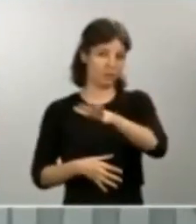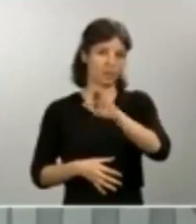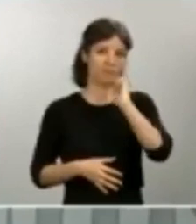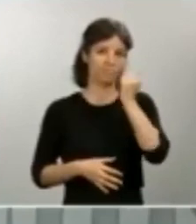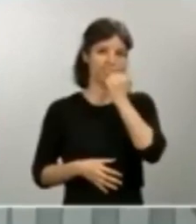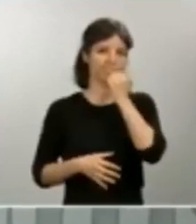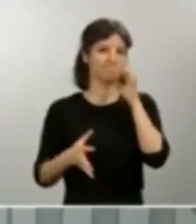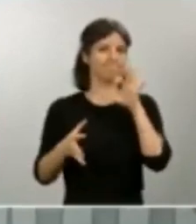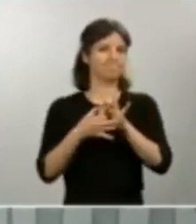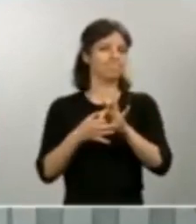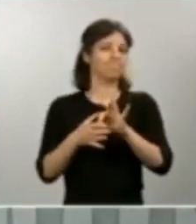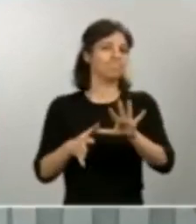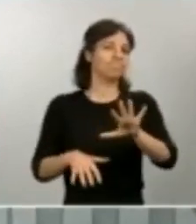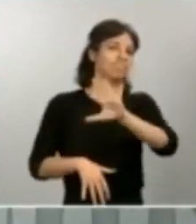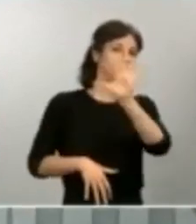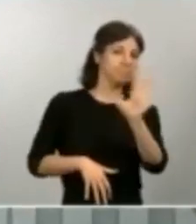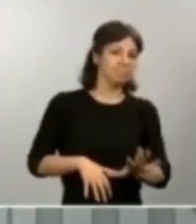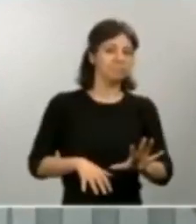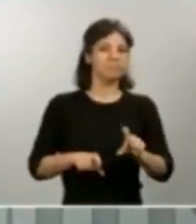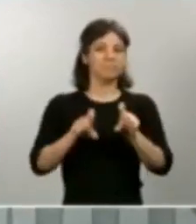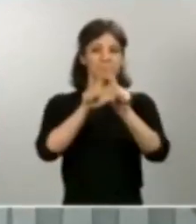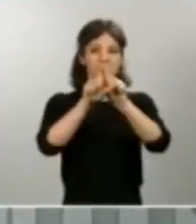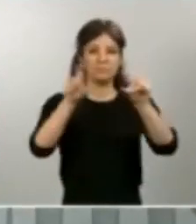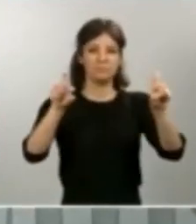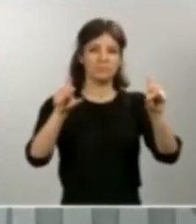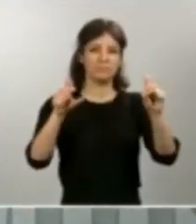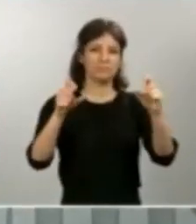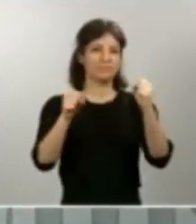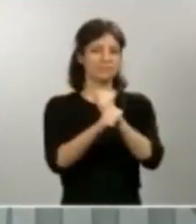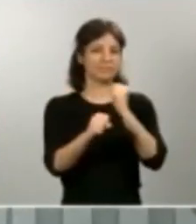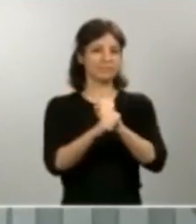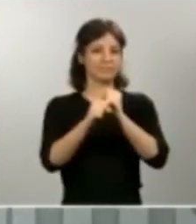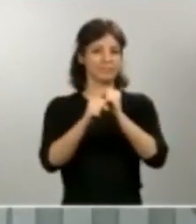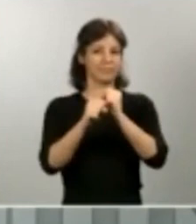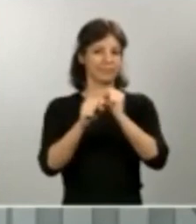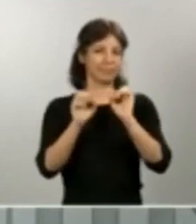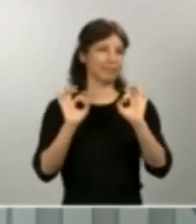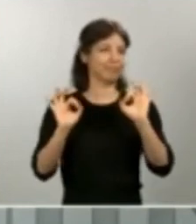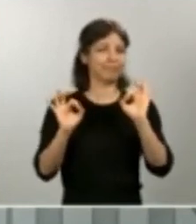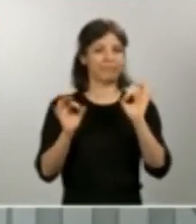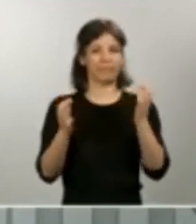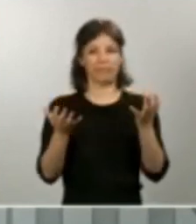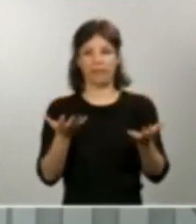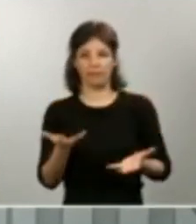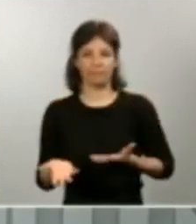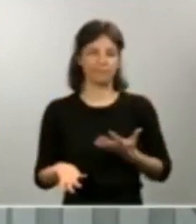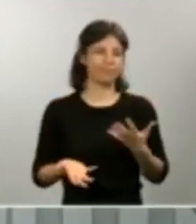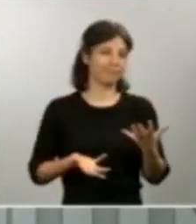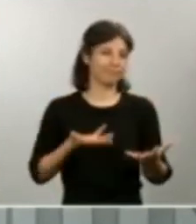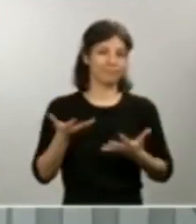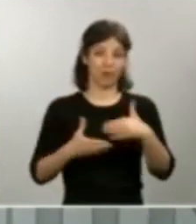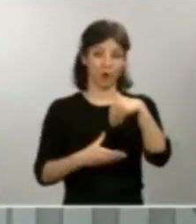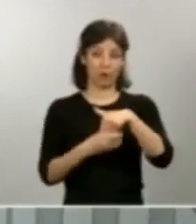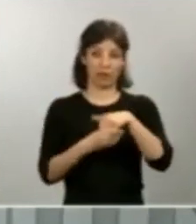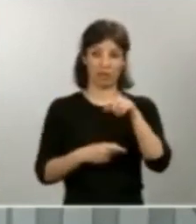dedicada a difundir falsos contenidos, indicar que,